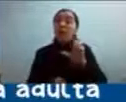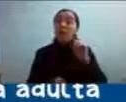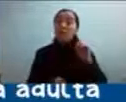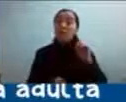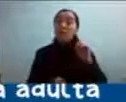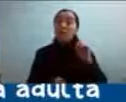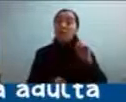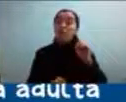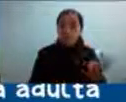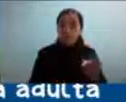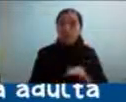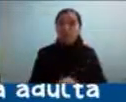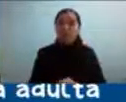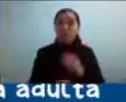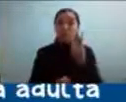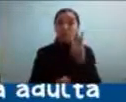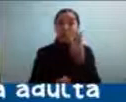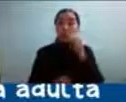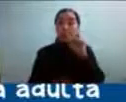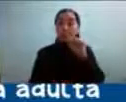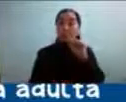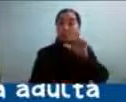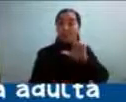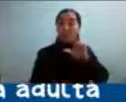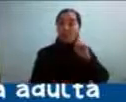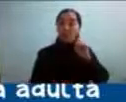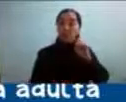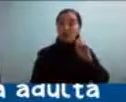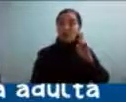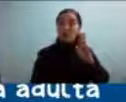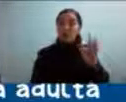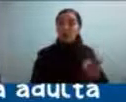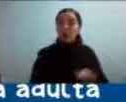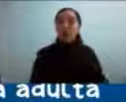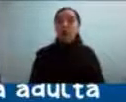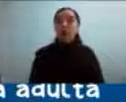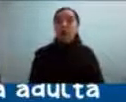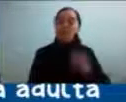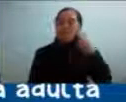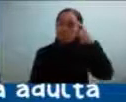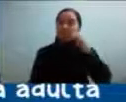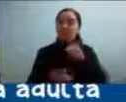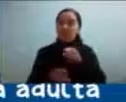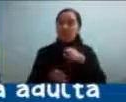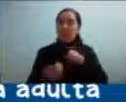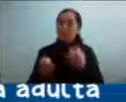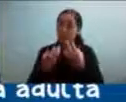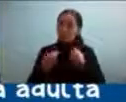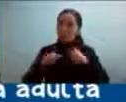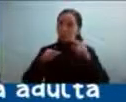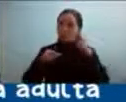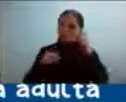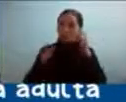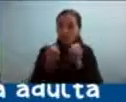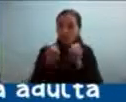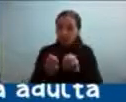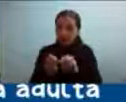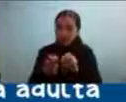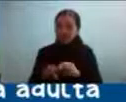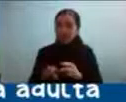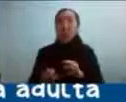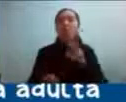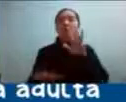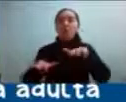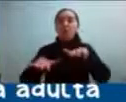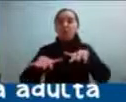que es algo que agradezco profundamente en ese momento como a los 19 pasé de estar volcada hacia afuera a estar más en